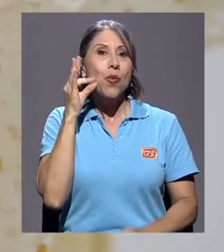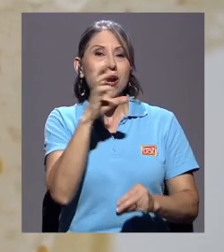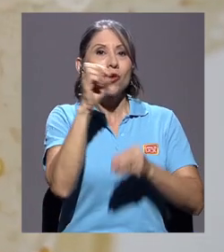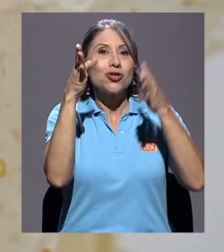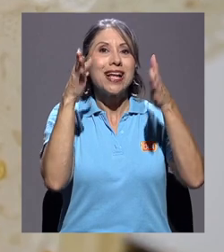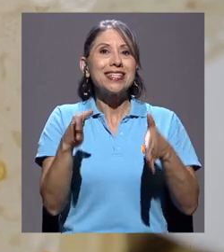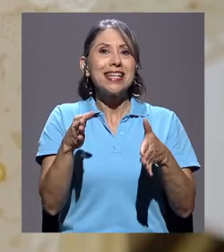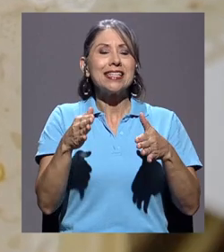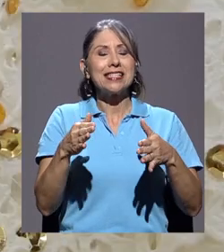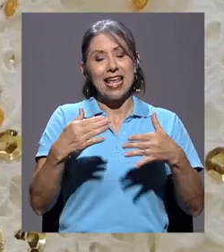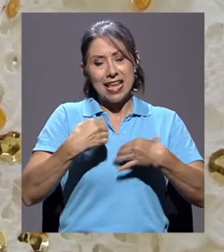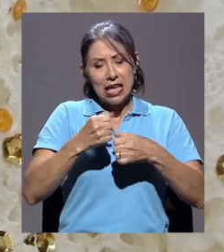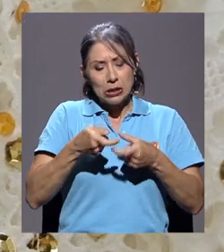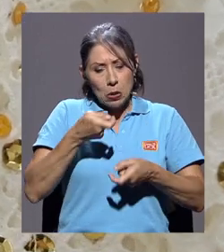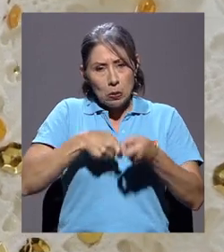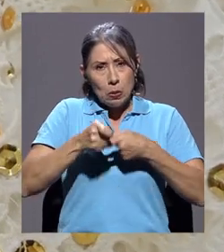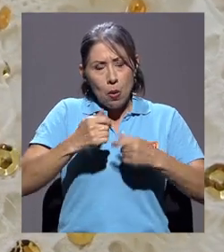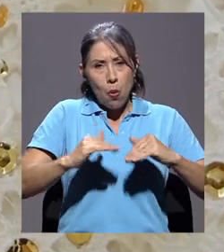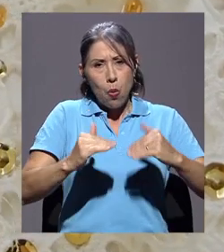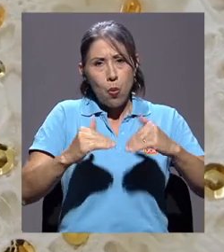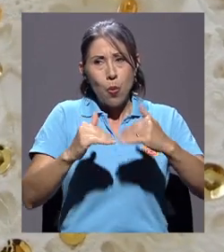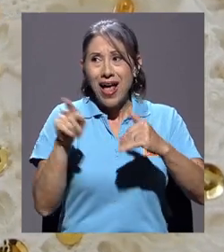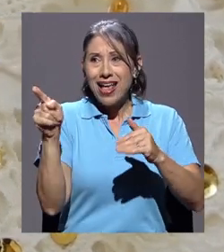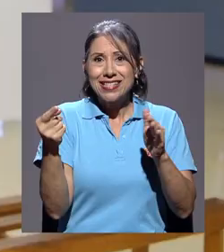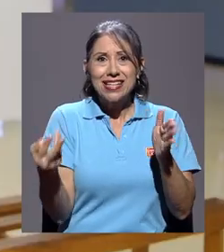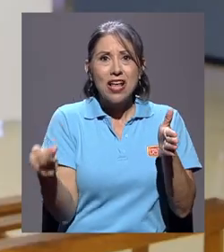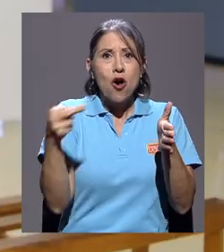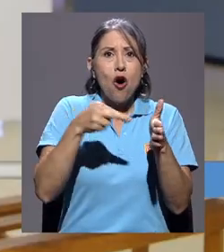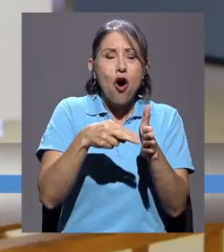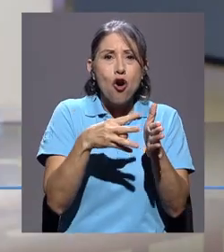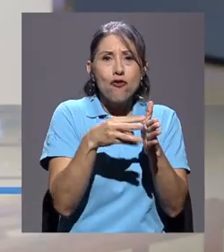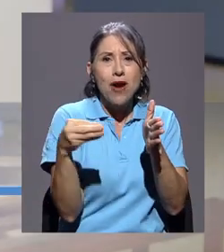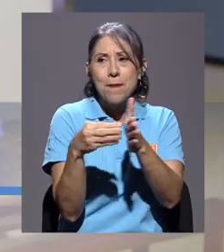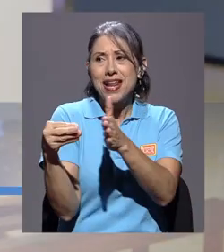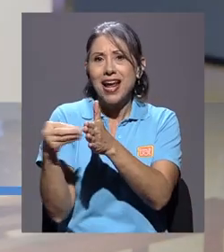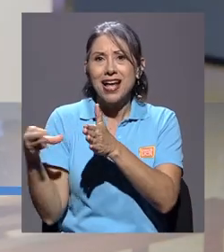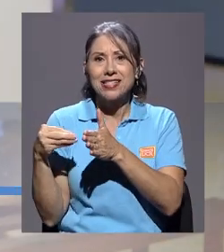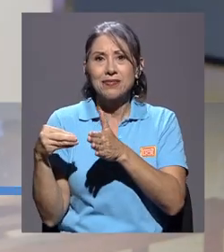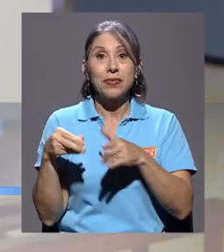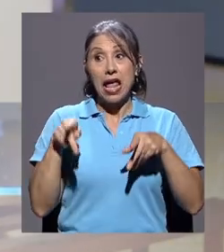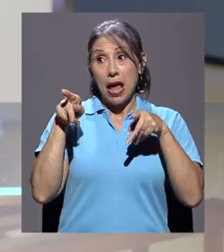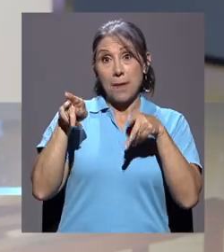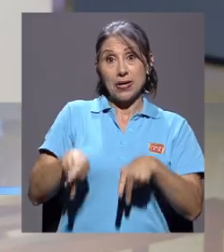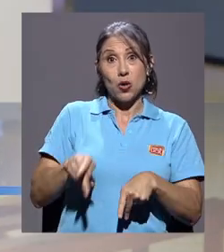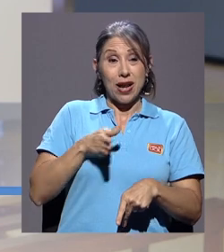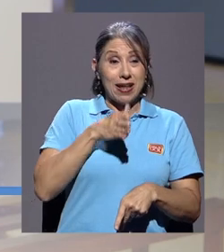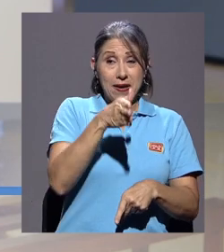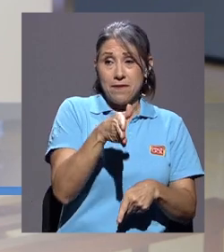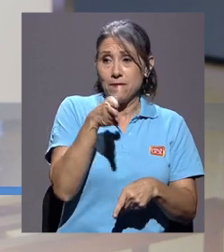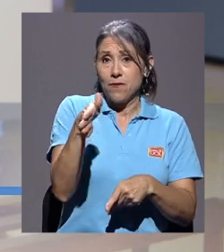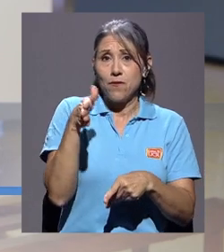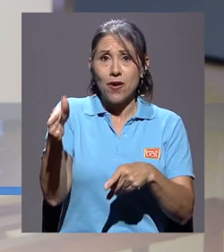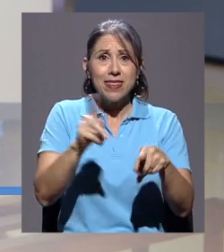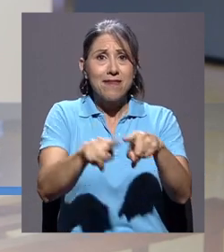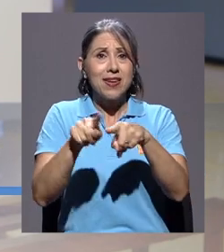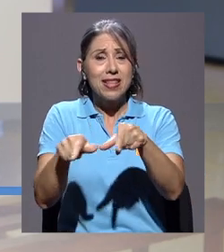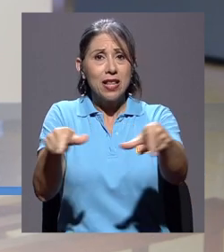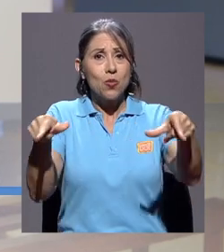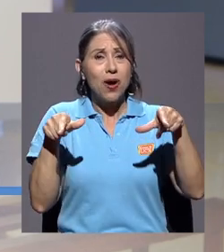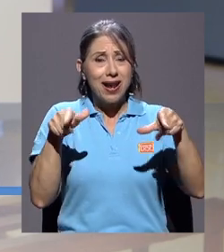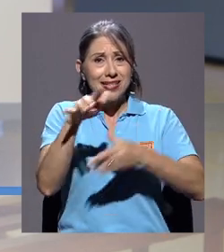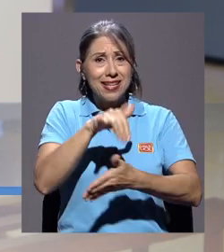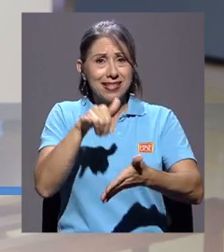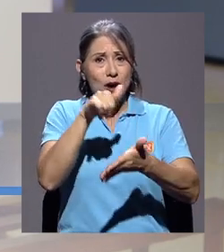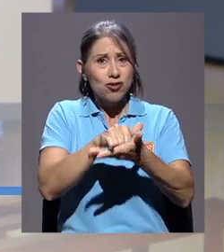fabricar las réplicas. Fue una persona que se encargó de ir a diferentes pueblos del mismo Valle Central y hacer